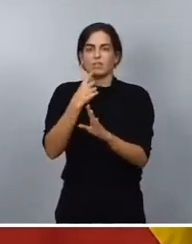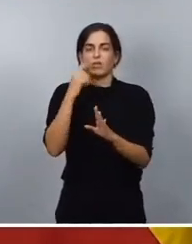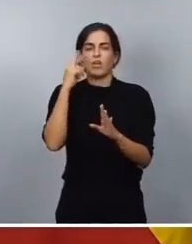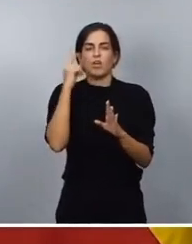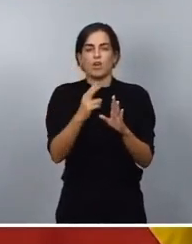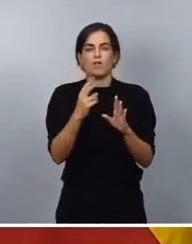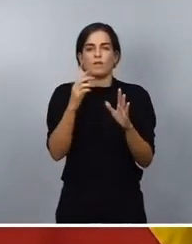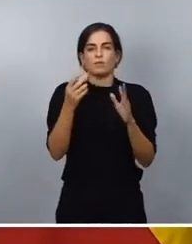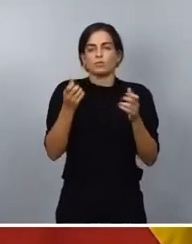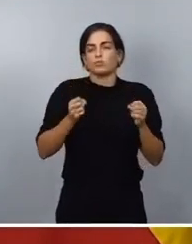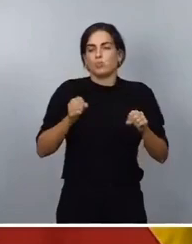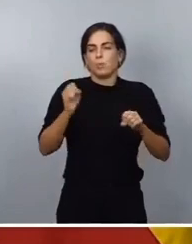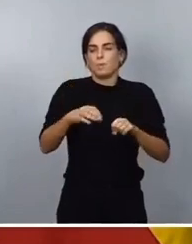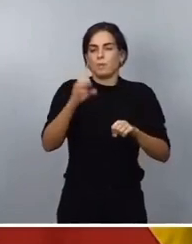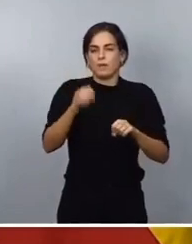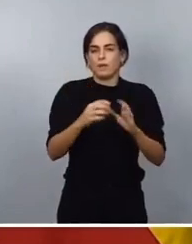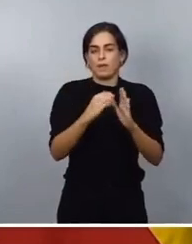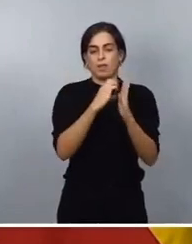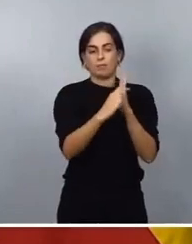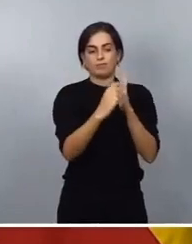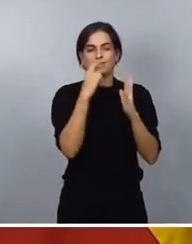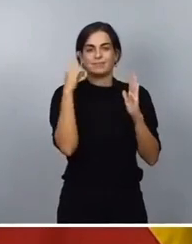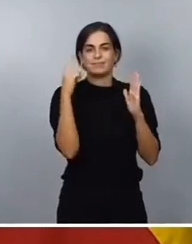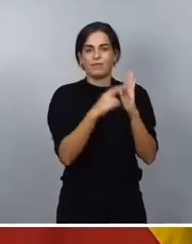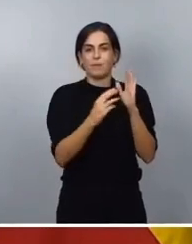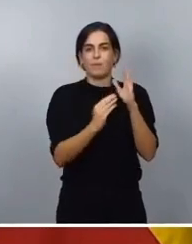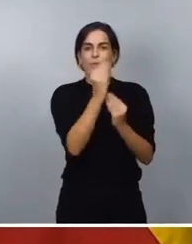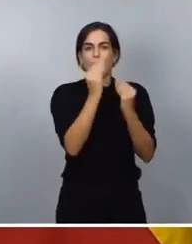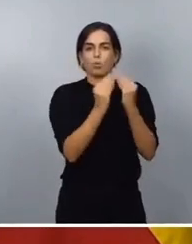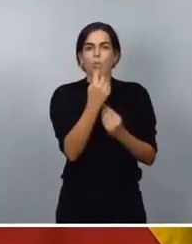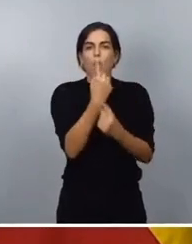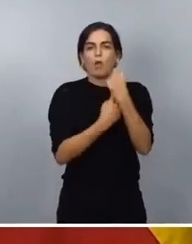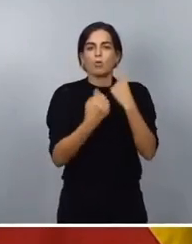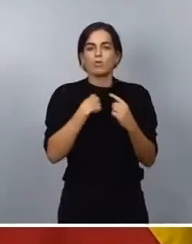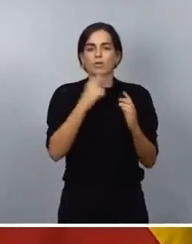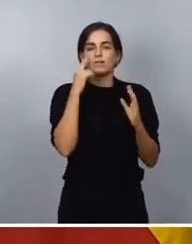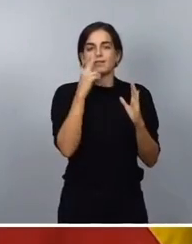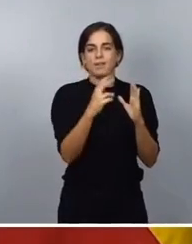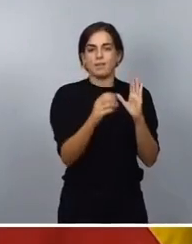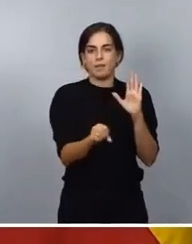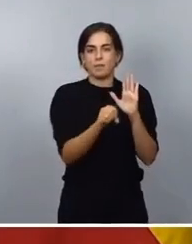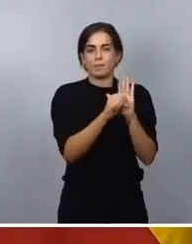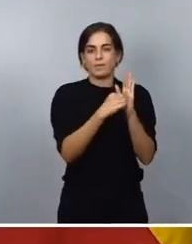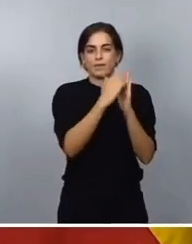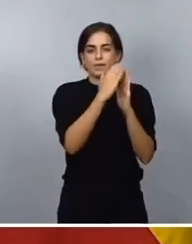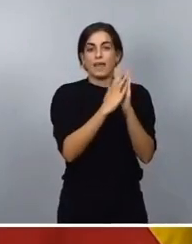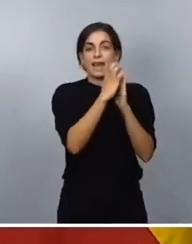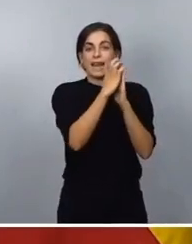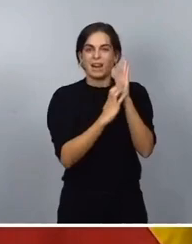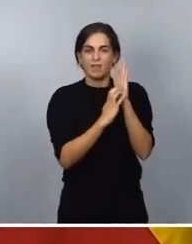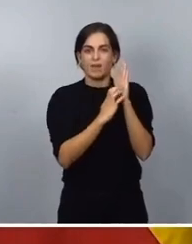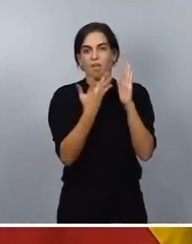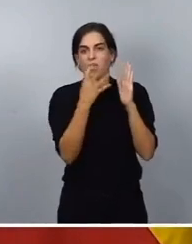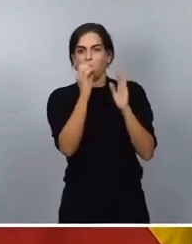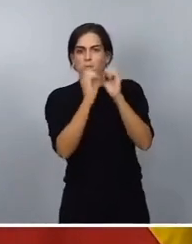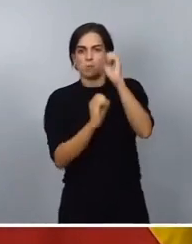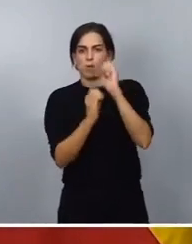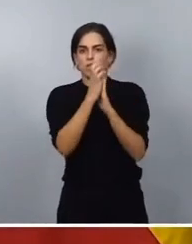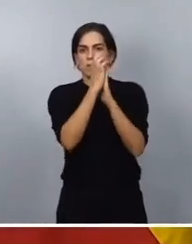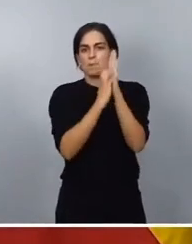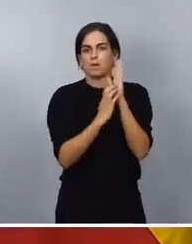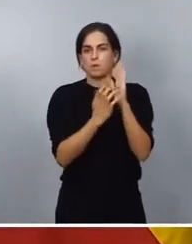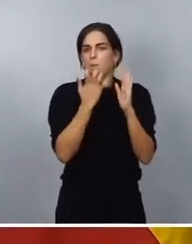aparecen productos donde se sitúa una rebaja del 50%, por ejemplo, del importe de la